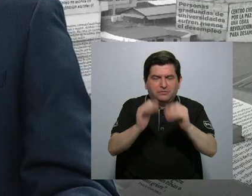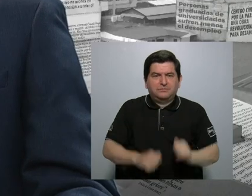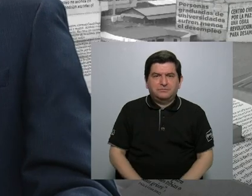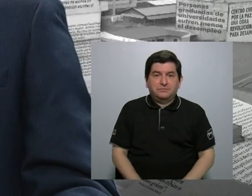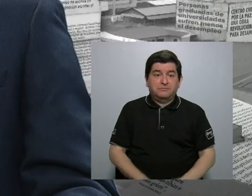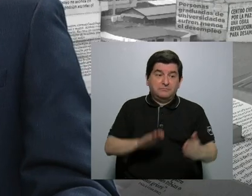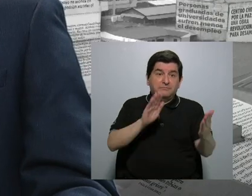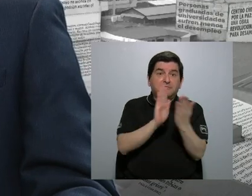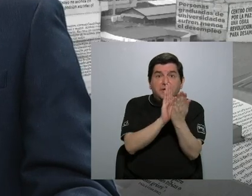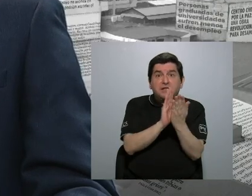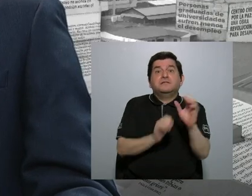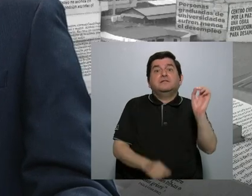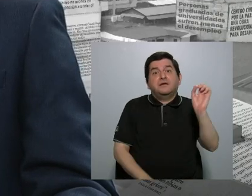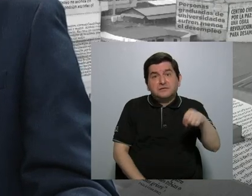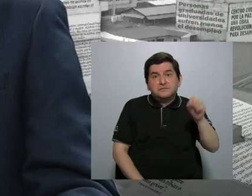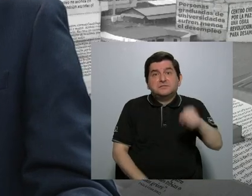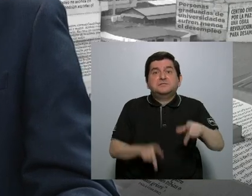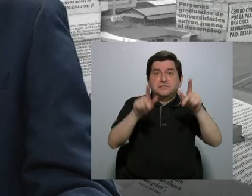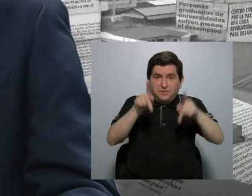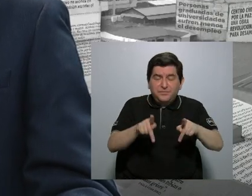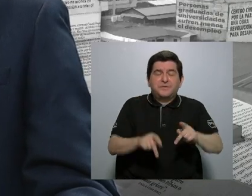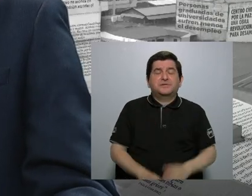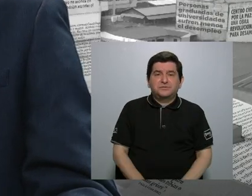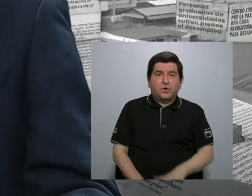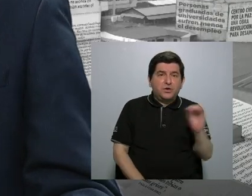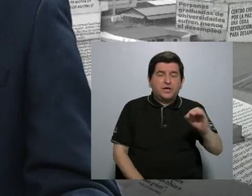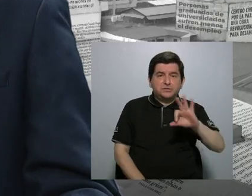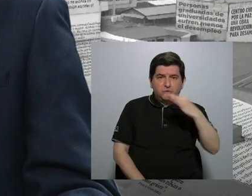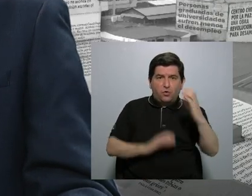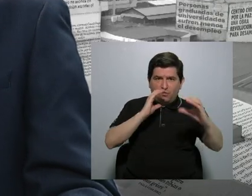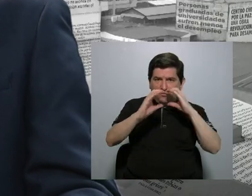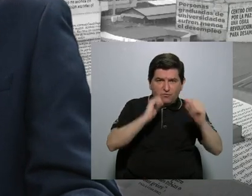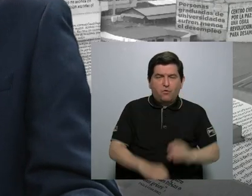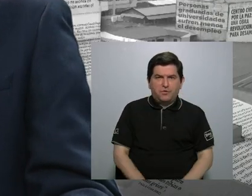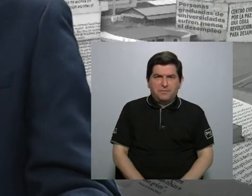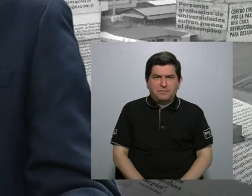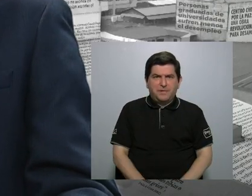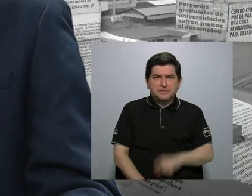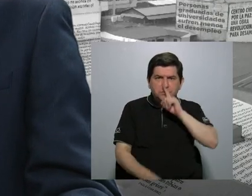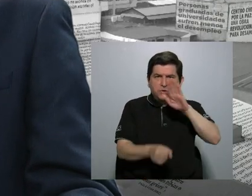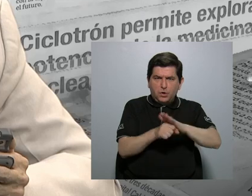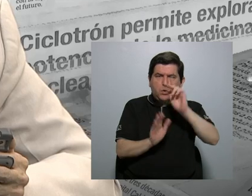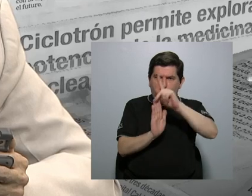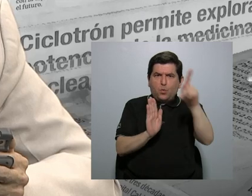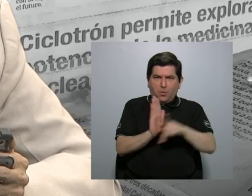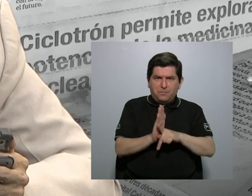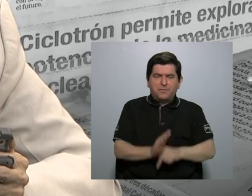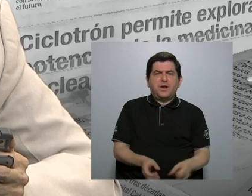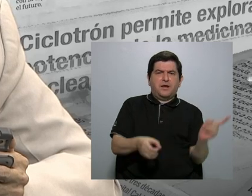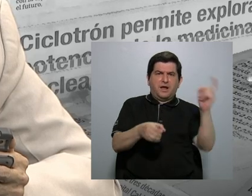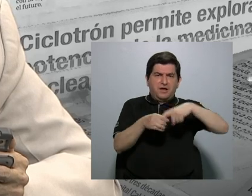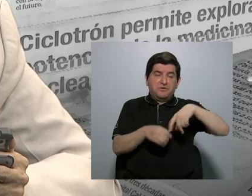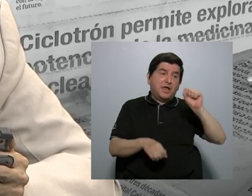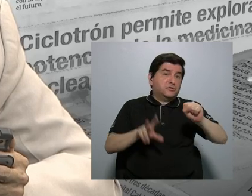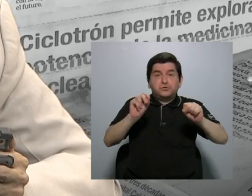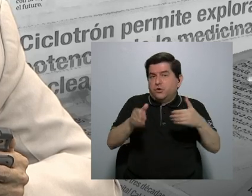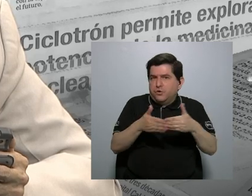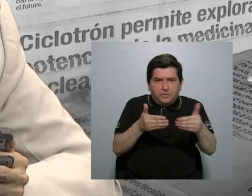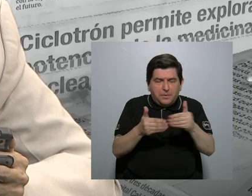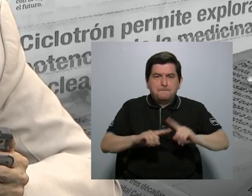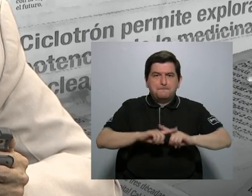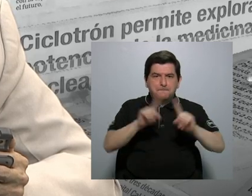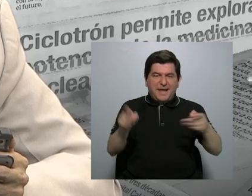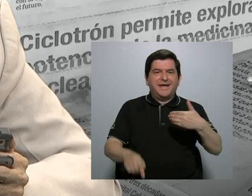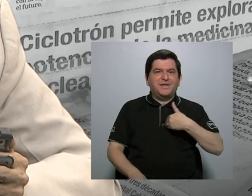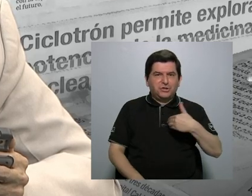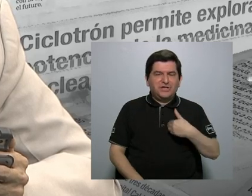frente a quienes sí son medios de comunicación, sí siguen una serie de principios, están colegiados o no, pero por